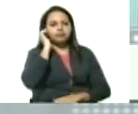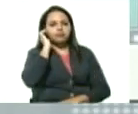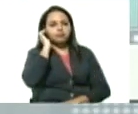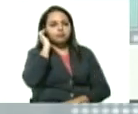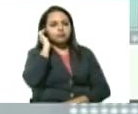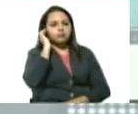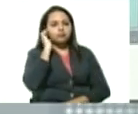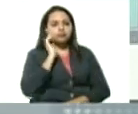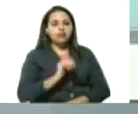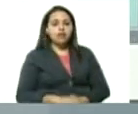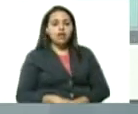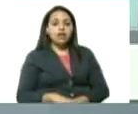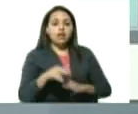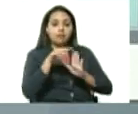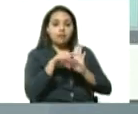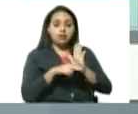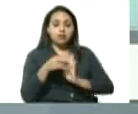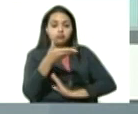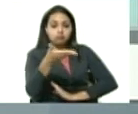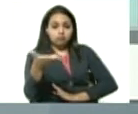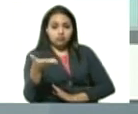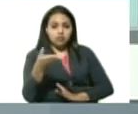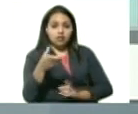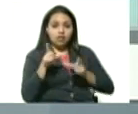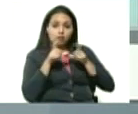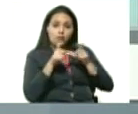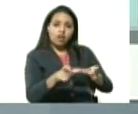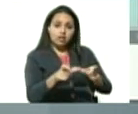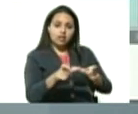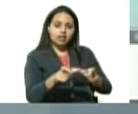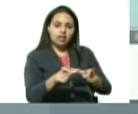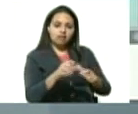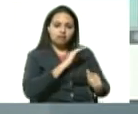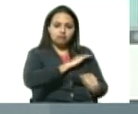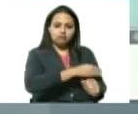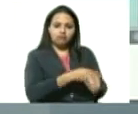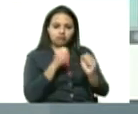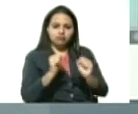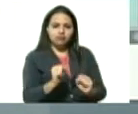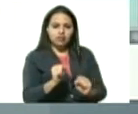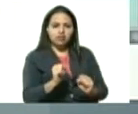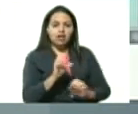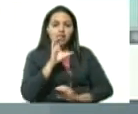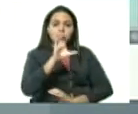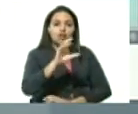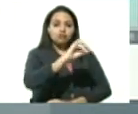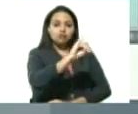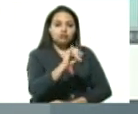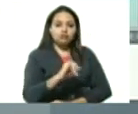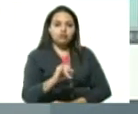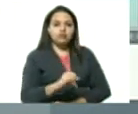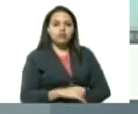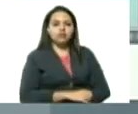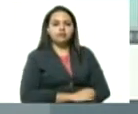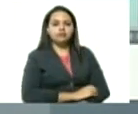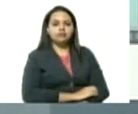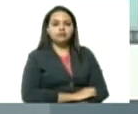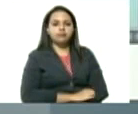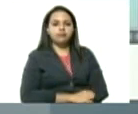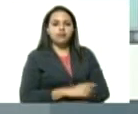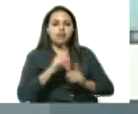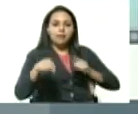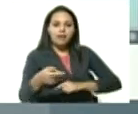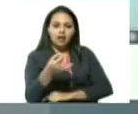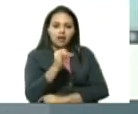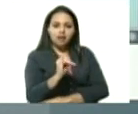por supuesto las medidas que usted tomó de cuarentena digamos radical en el estado Zulia en los principales focos luego tenemos